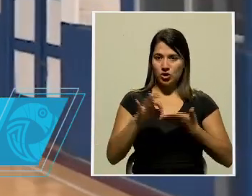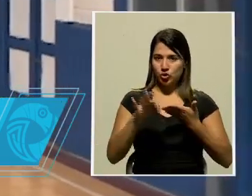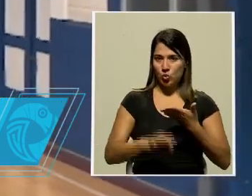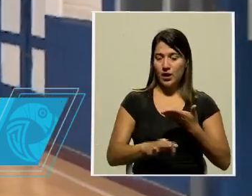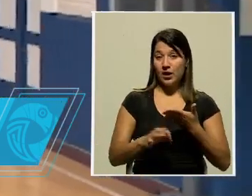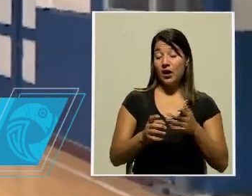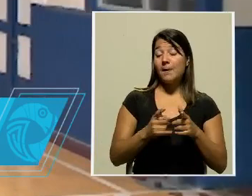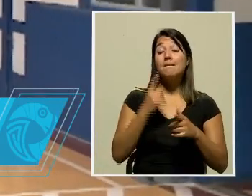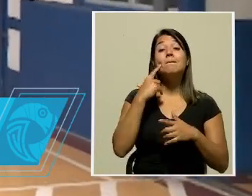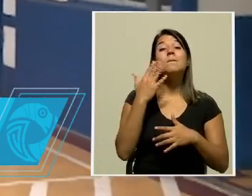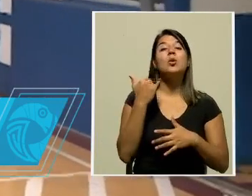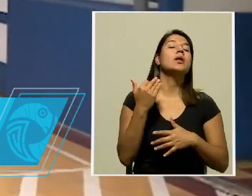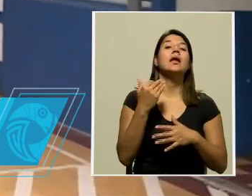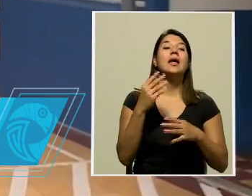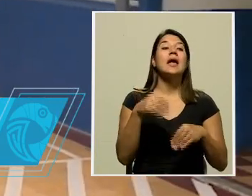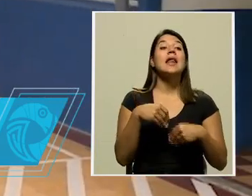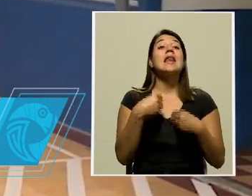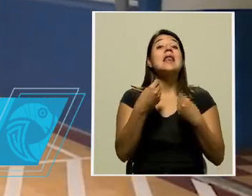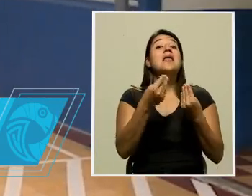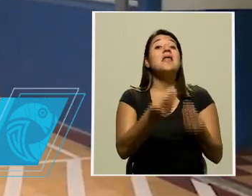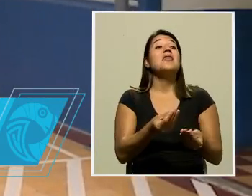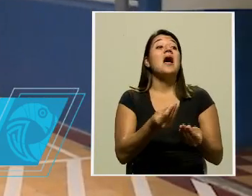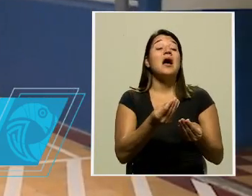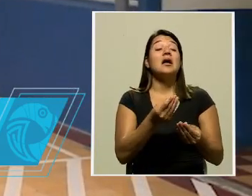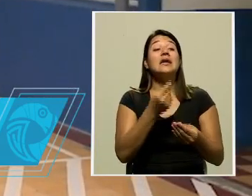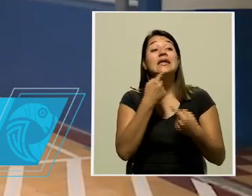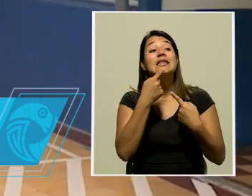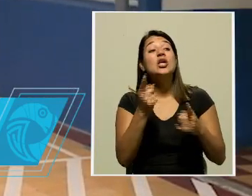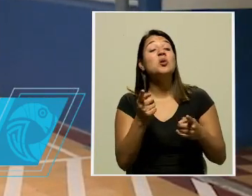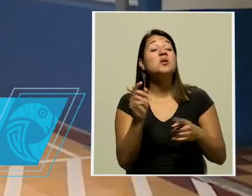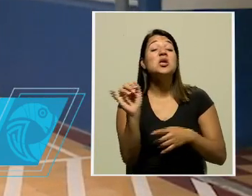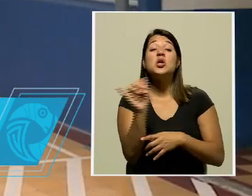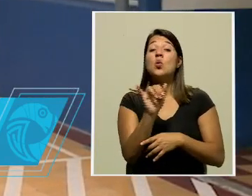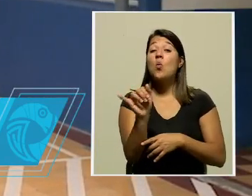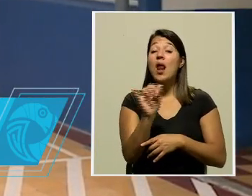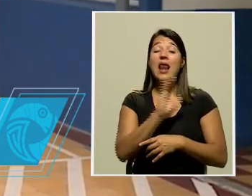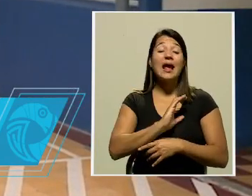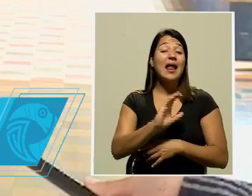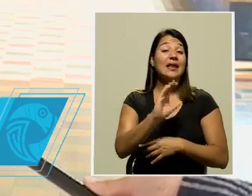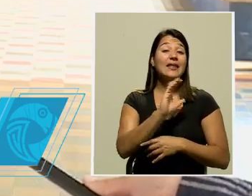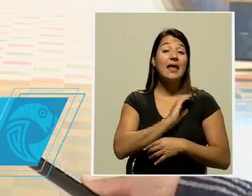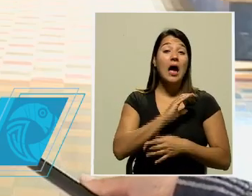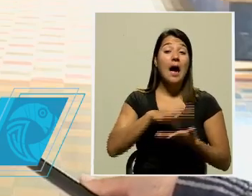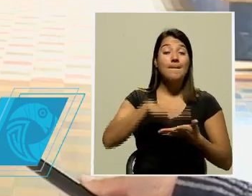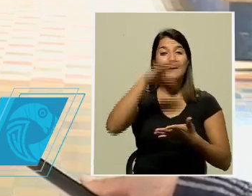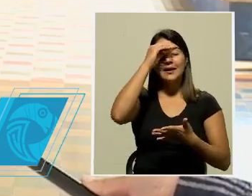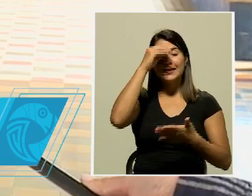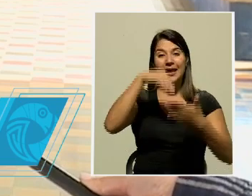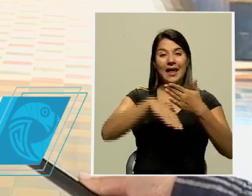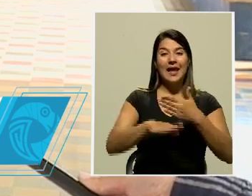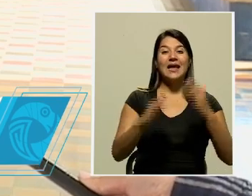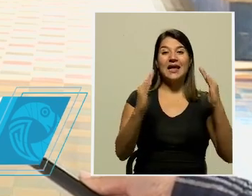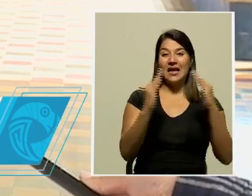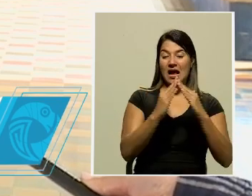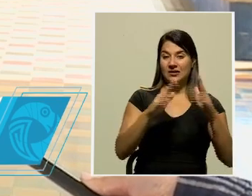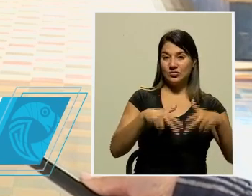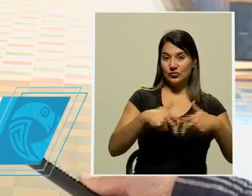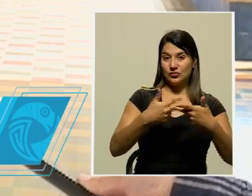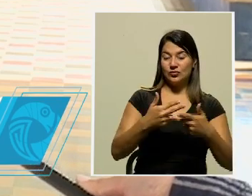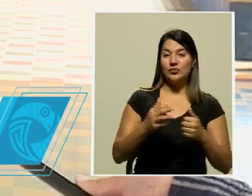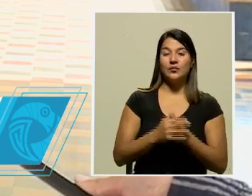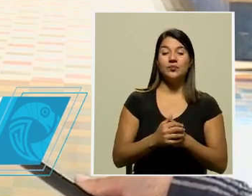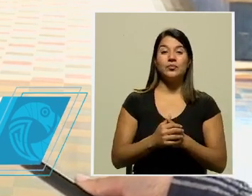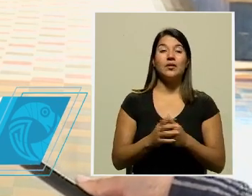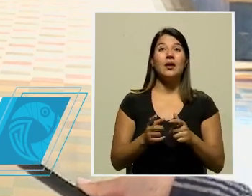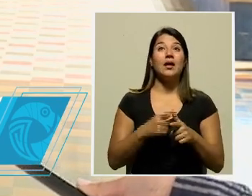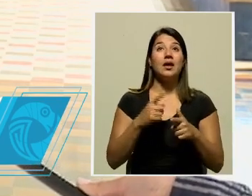dándoles la garantía de que el aprendizaje en casa será exactamente el mismo. En su computadora está transmitiendo esa clase